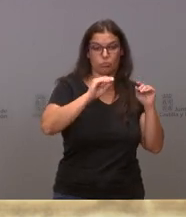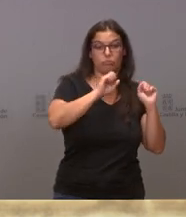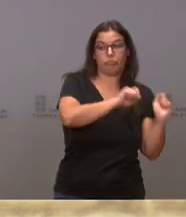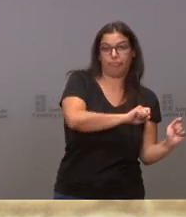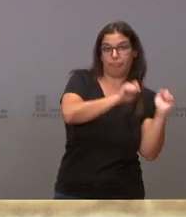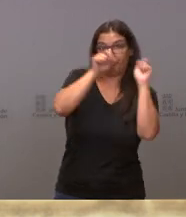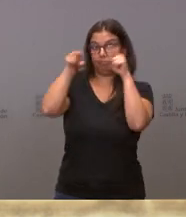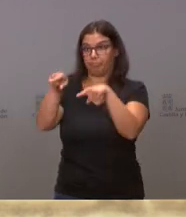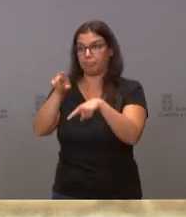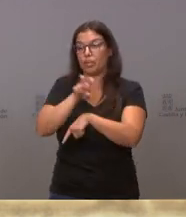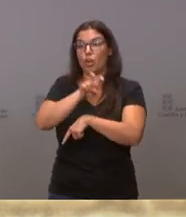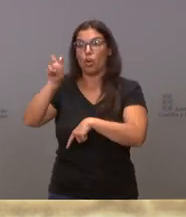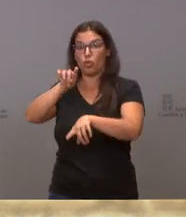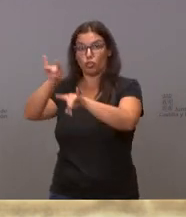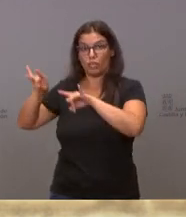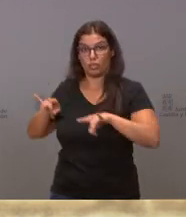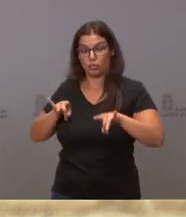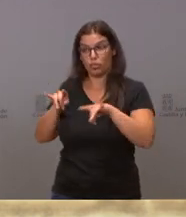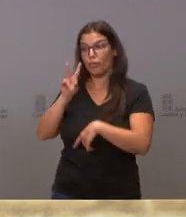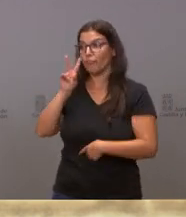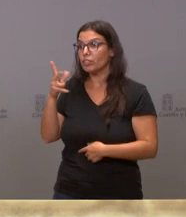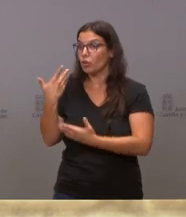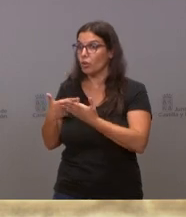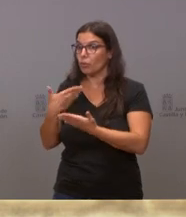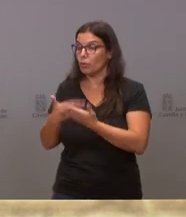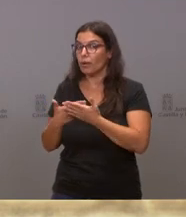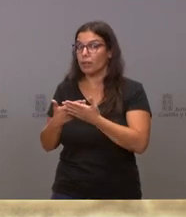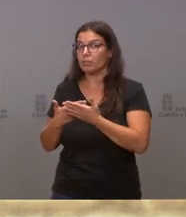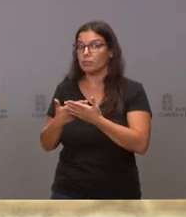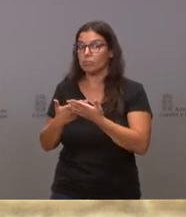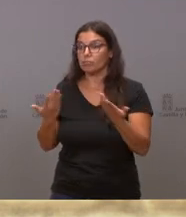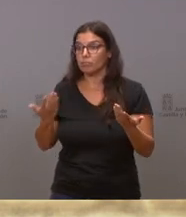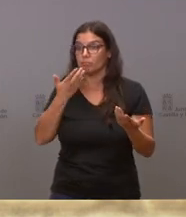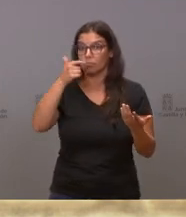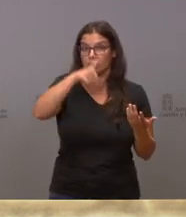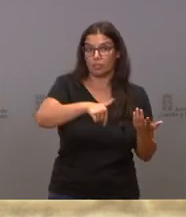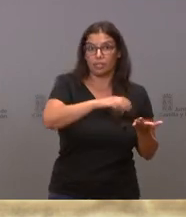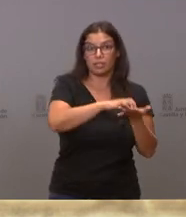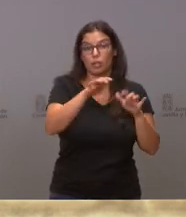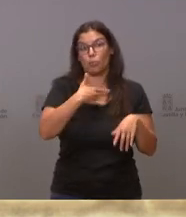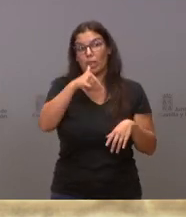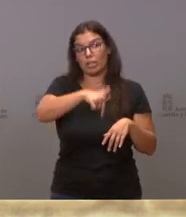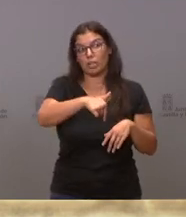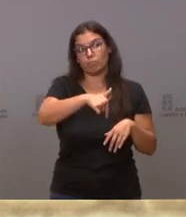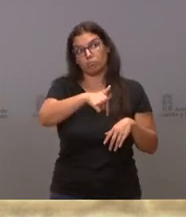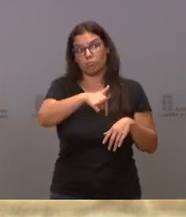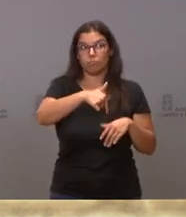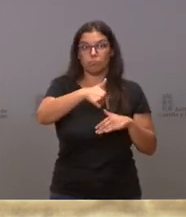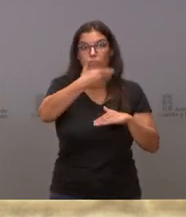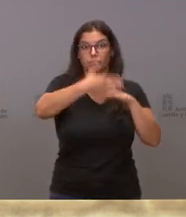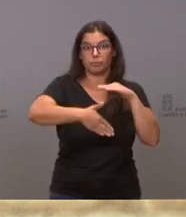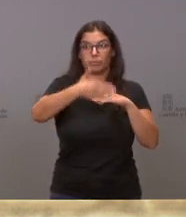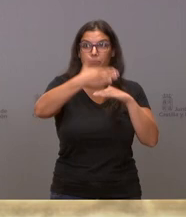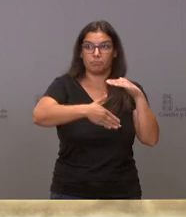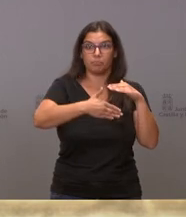territorios de este país, ha podido comprobar cómo en Castilla y León a lo mejor tenemos restricciones más